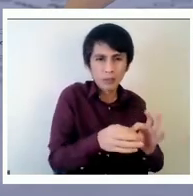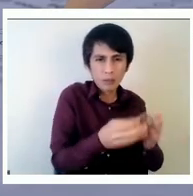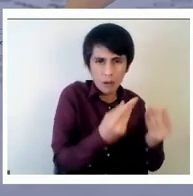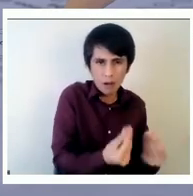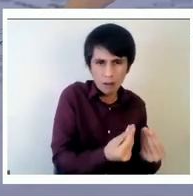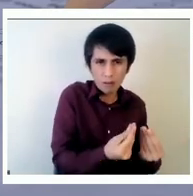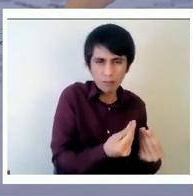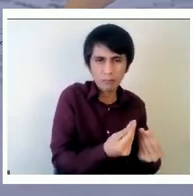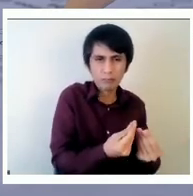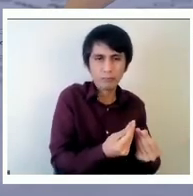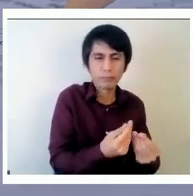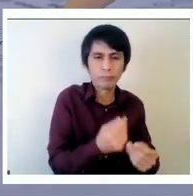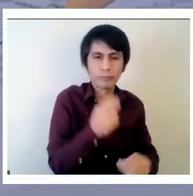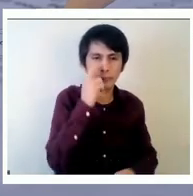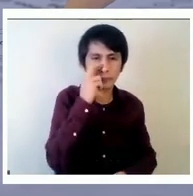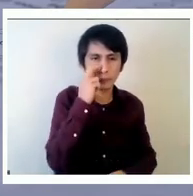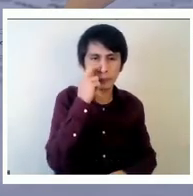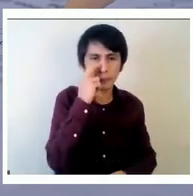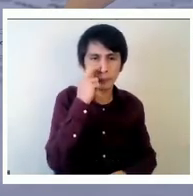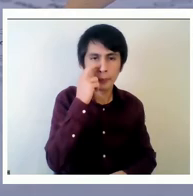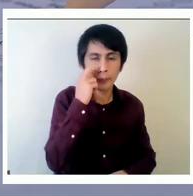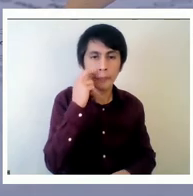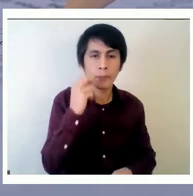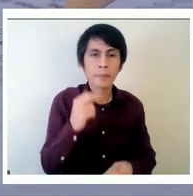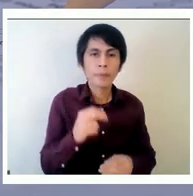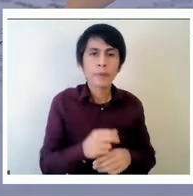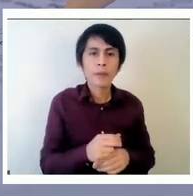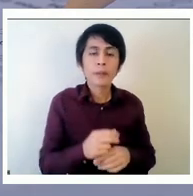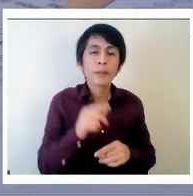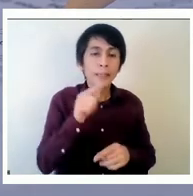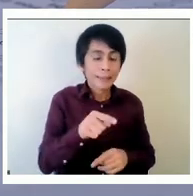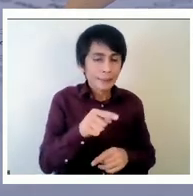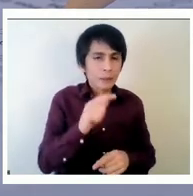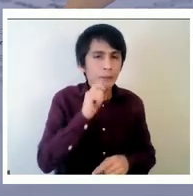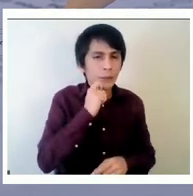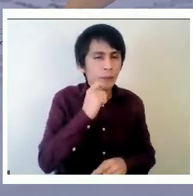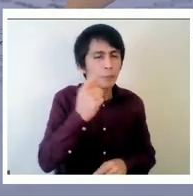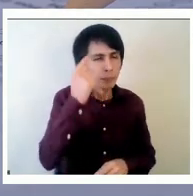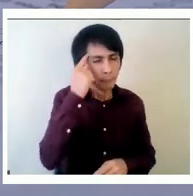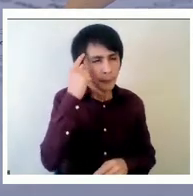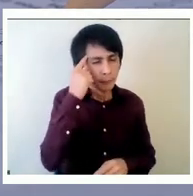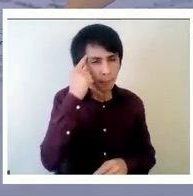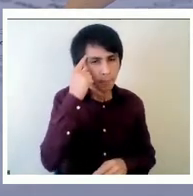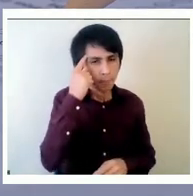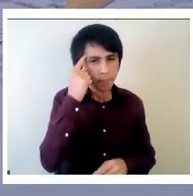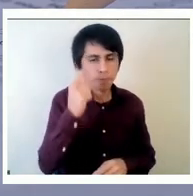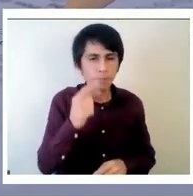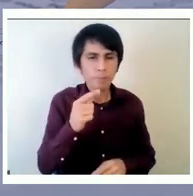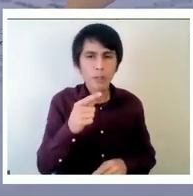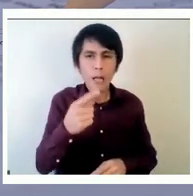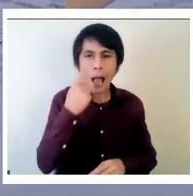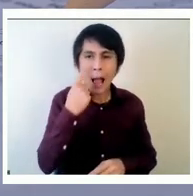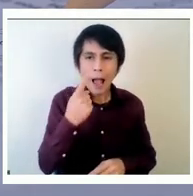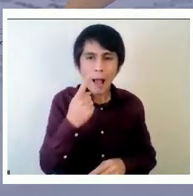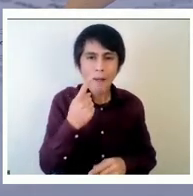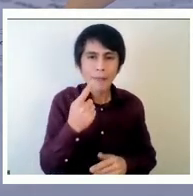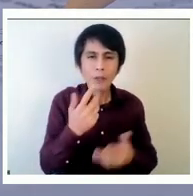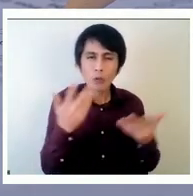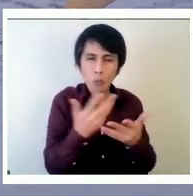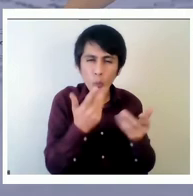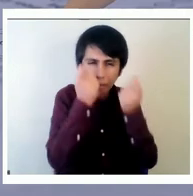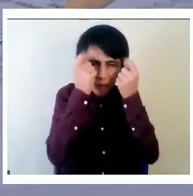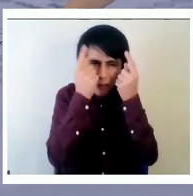lo que nos hace pensar y evidentemente ahí hay que abrir la discusión respecto a cómo interpretamos estos resultados